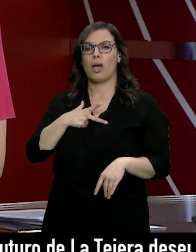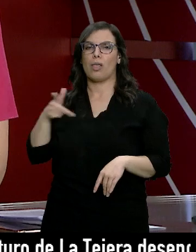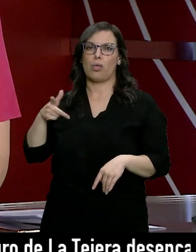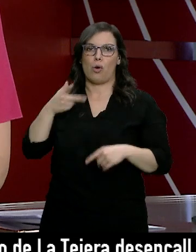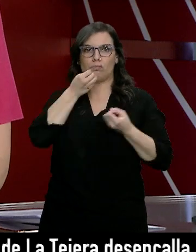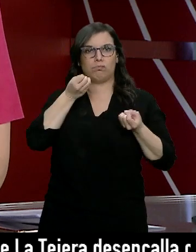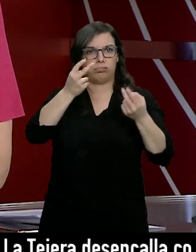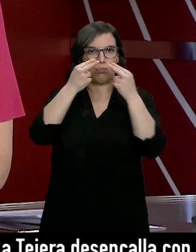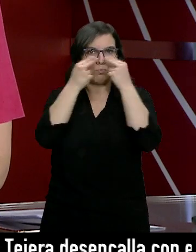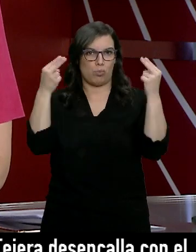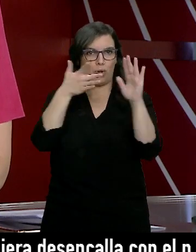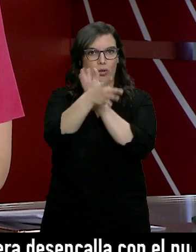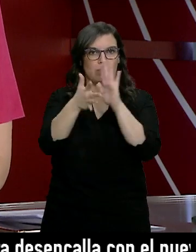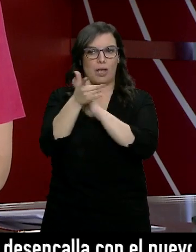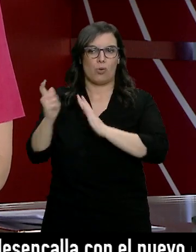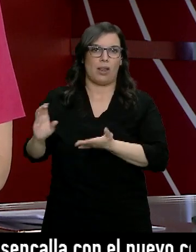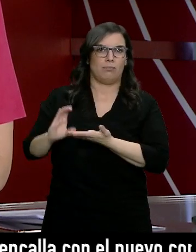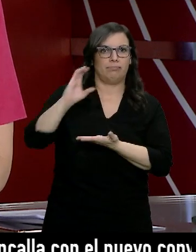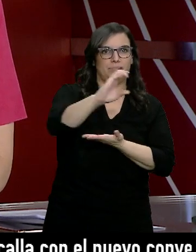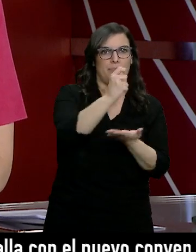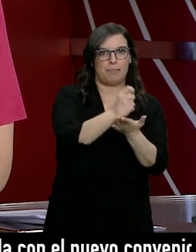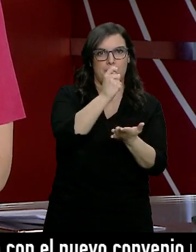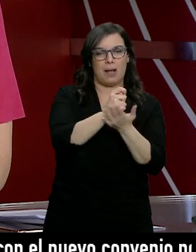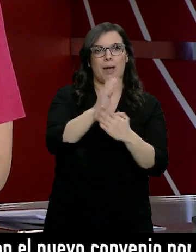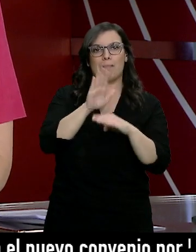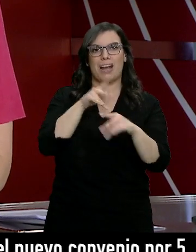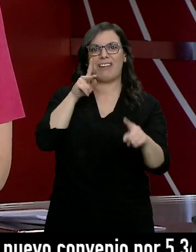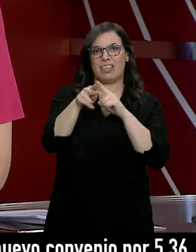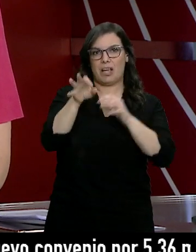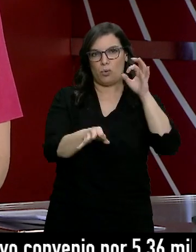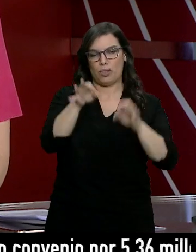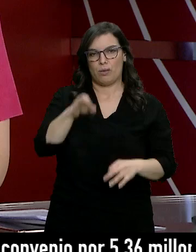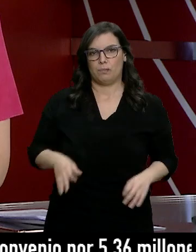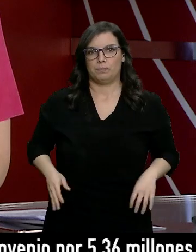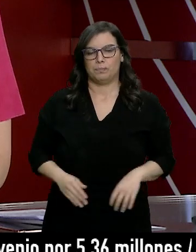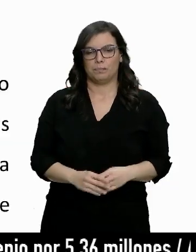pública esta operación con la que evita una causa judicial por este asunto.